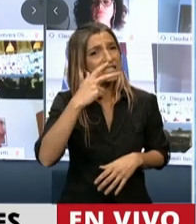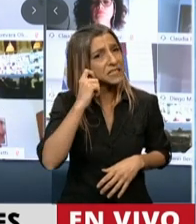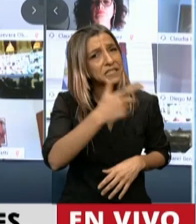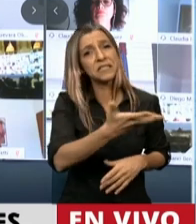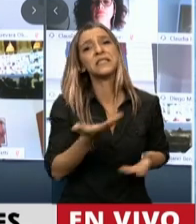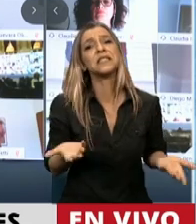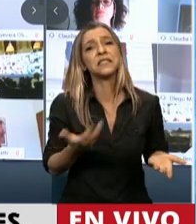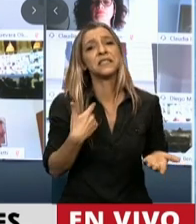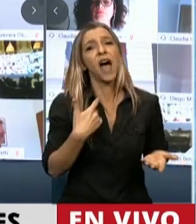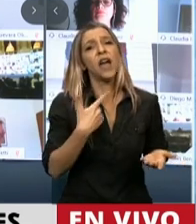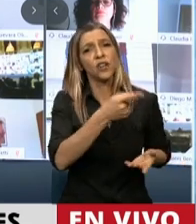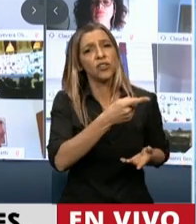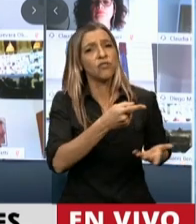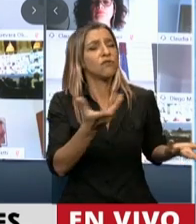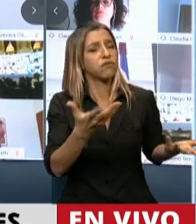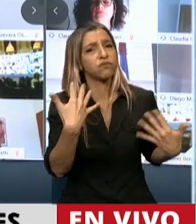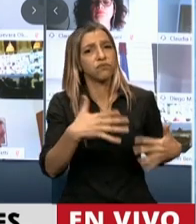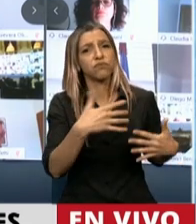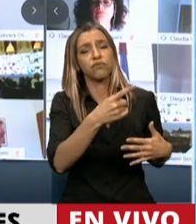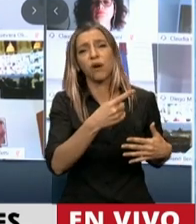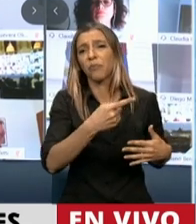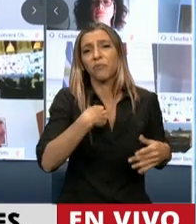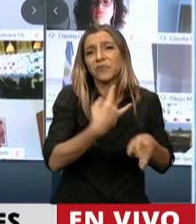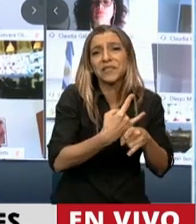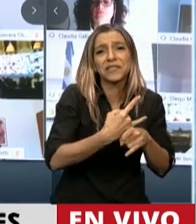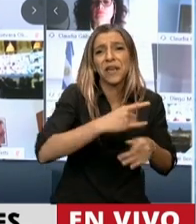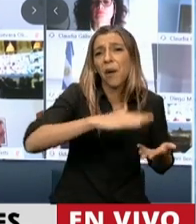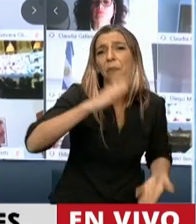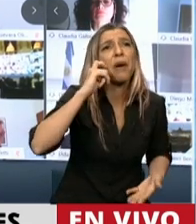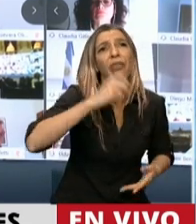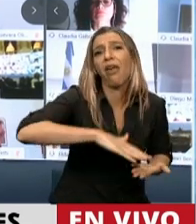crecido en nuestra institución como hombre como Ernesto Ramón Ayala.